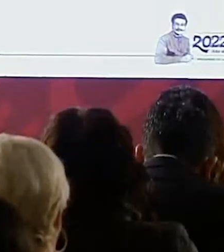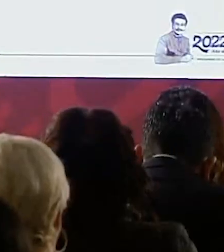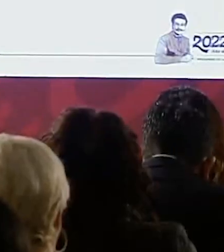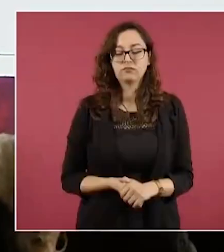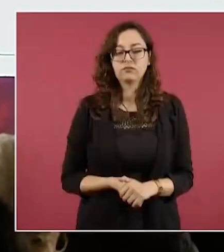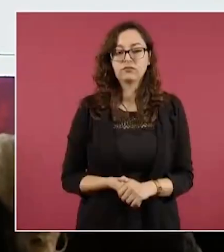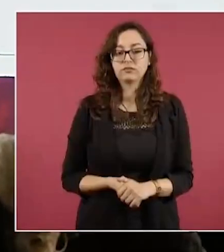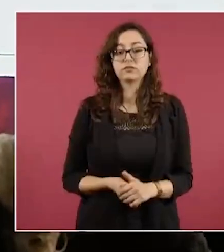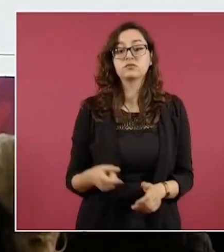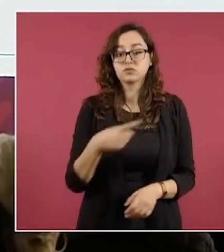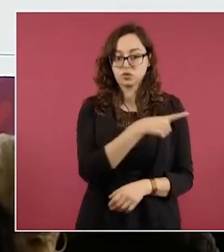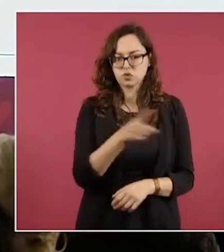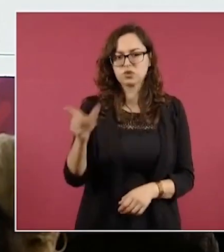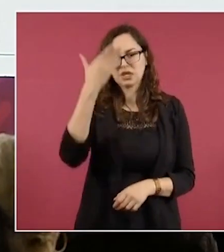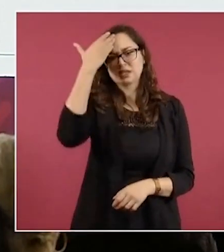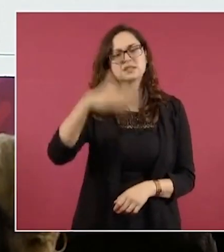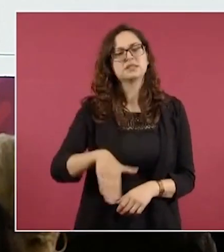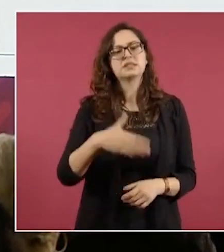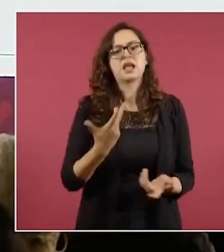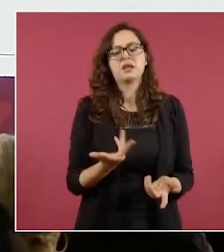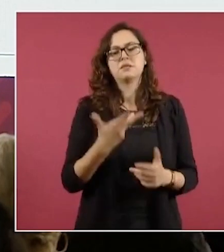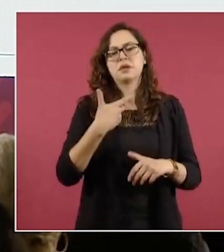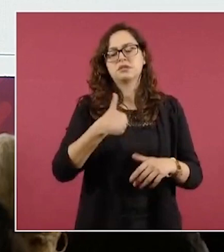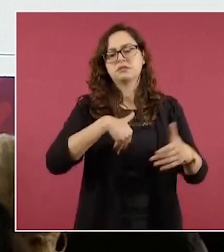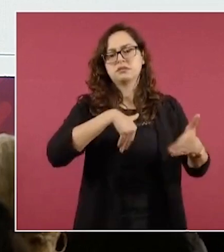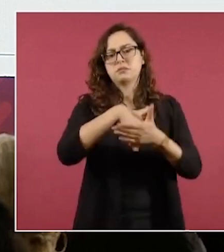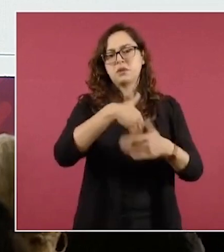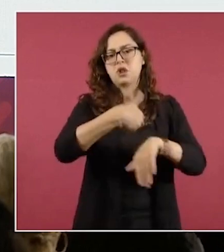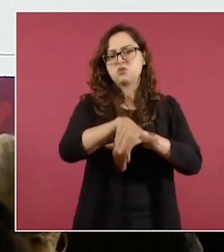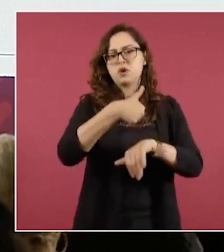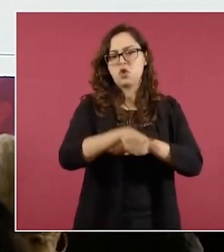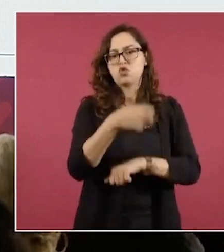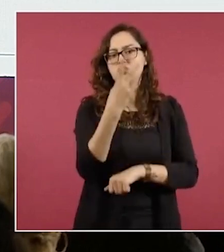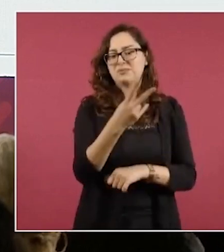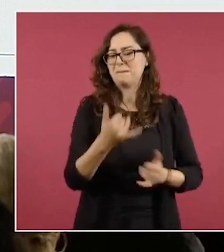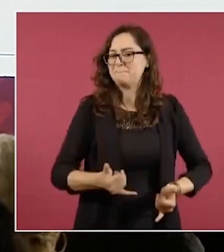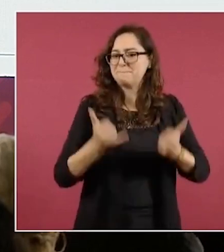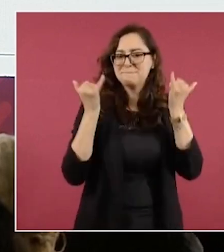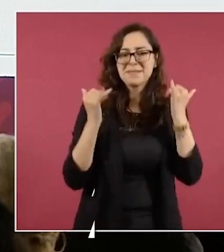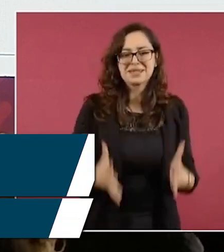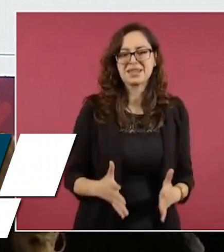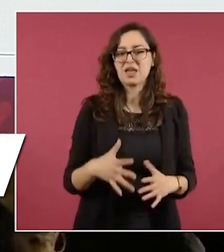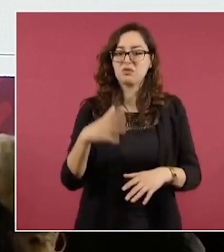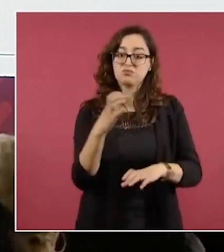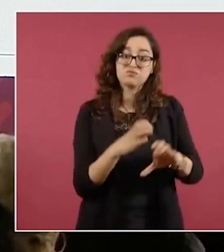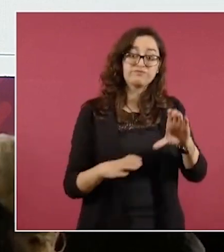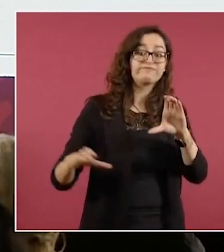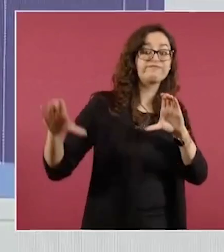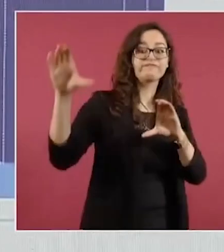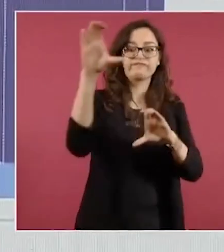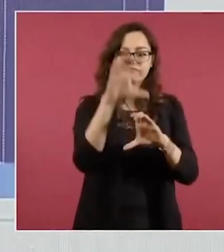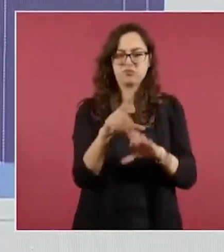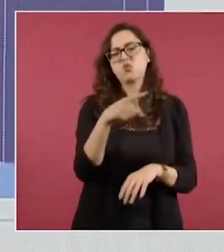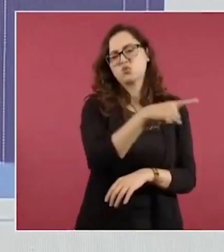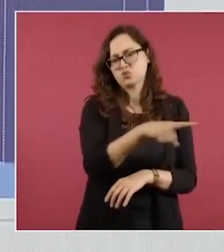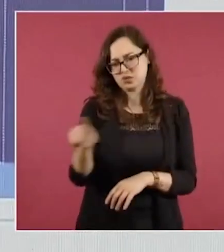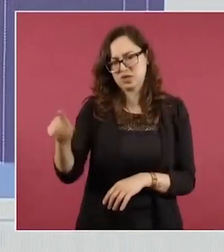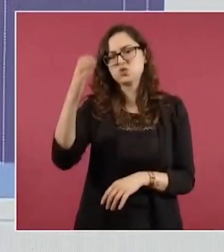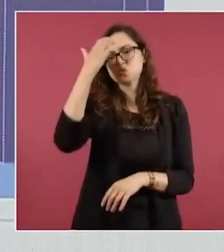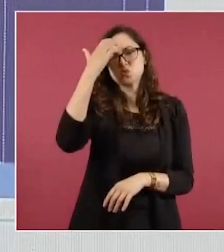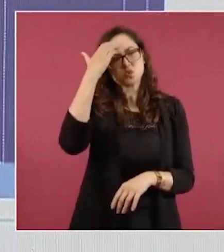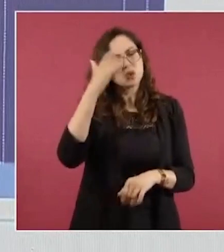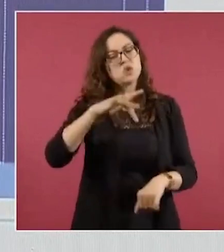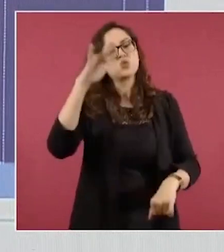pisos, como ustedes lo han podido observar, y tiene una característica. En esa zona de la ciudad